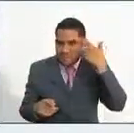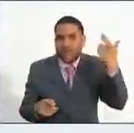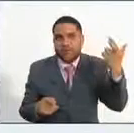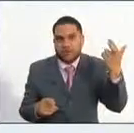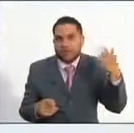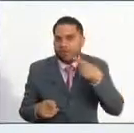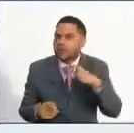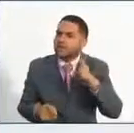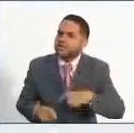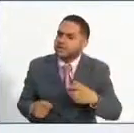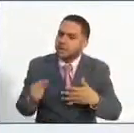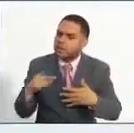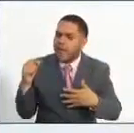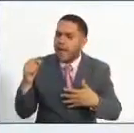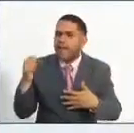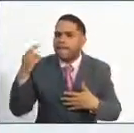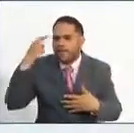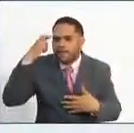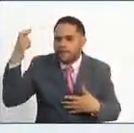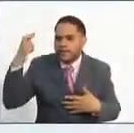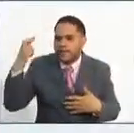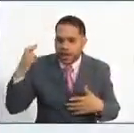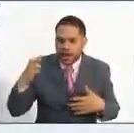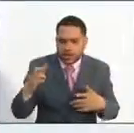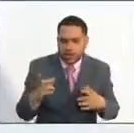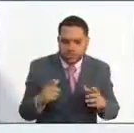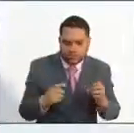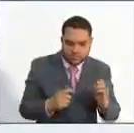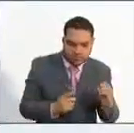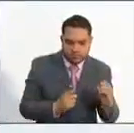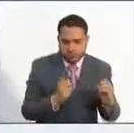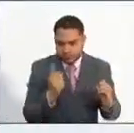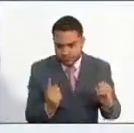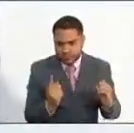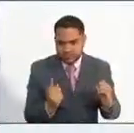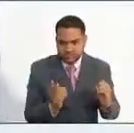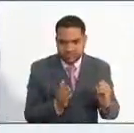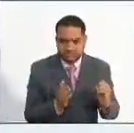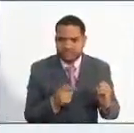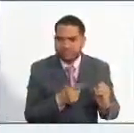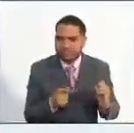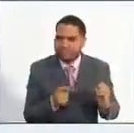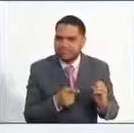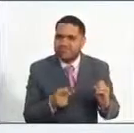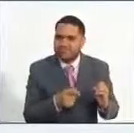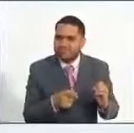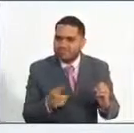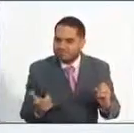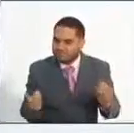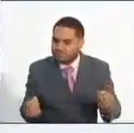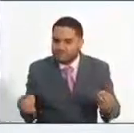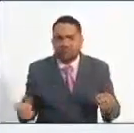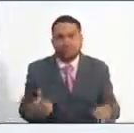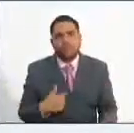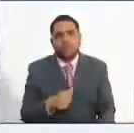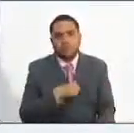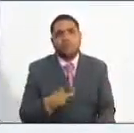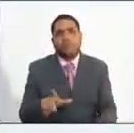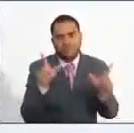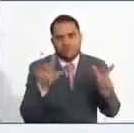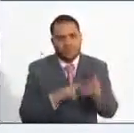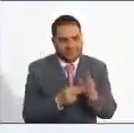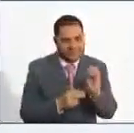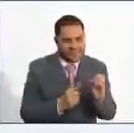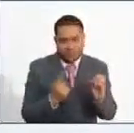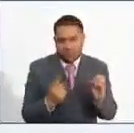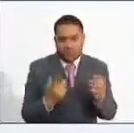puede que en alguna entidad diga que el profesional grado 0-1 solamente se le exige para ese empleo que tenga el título profesional. En